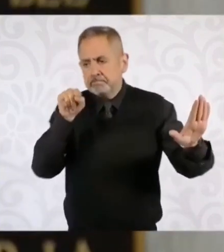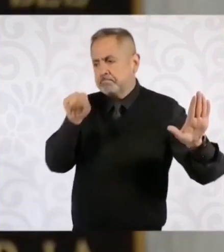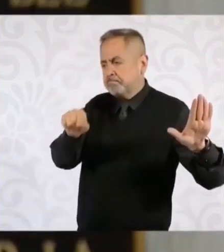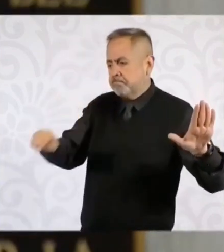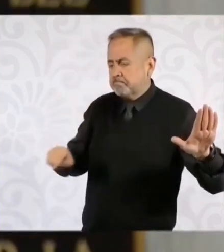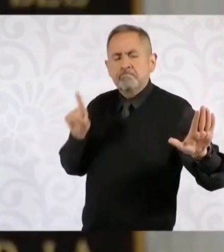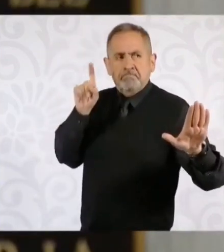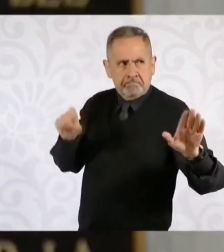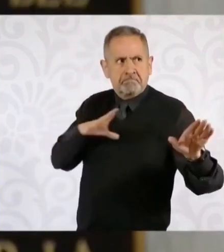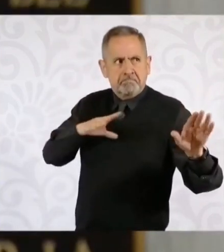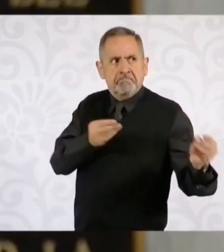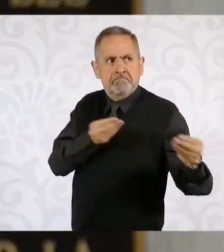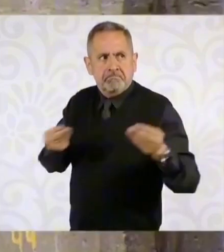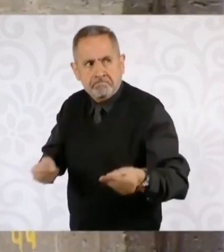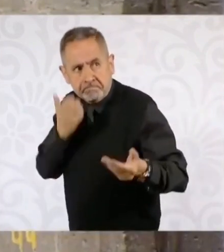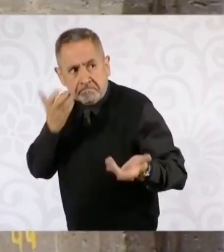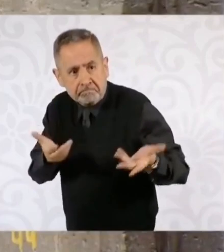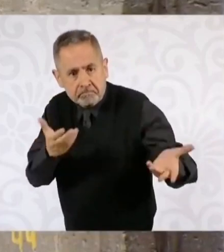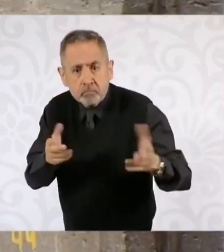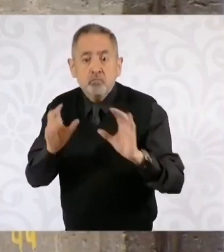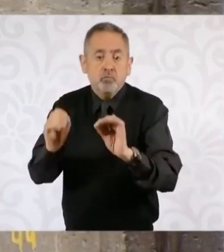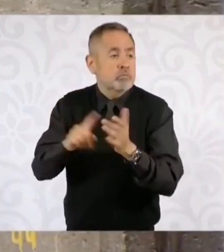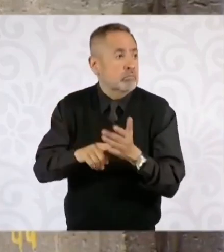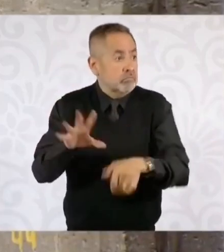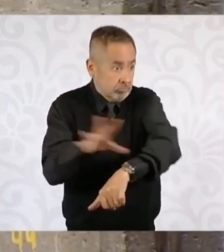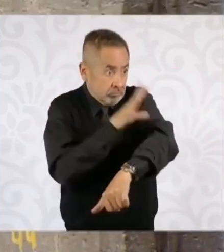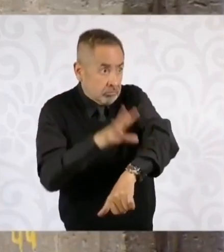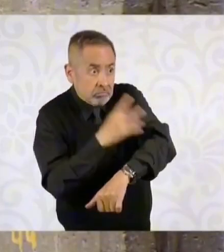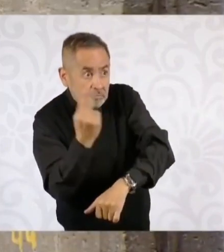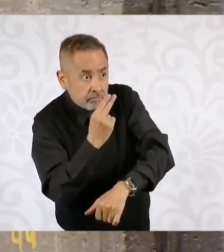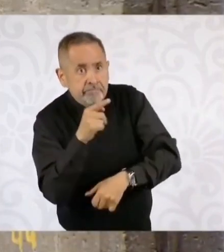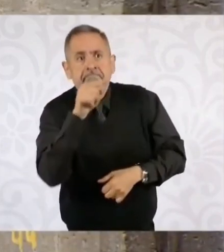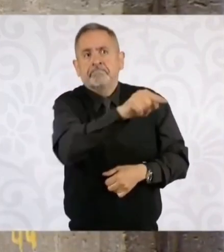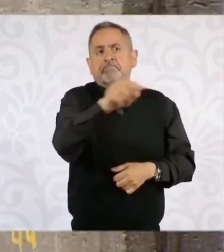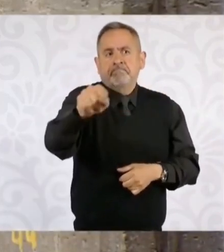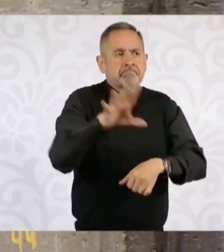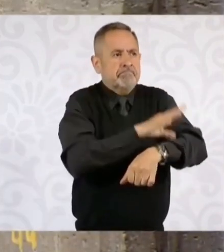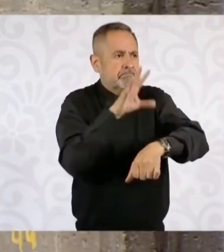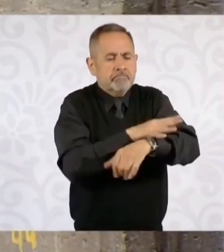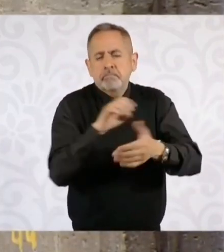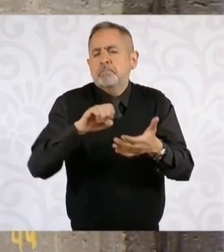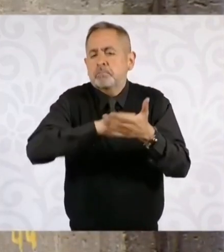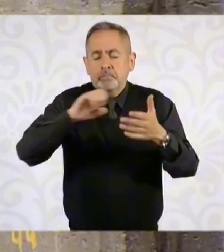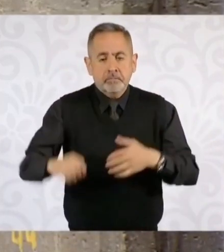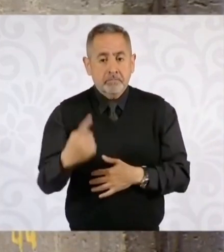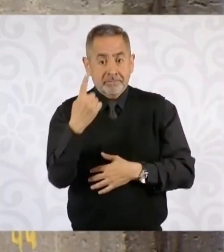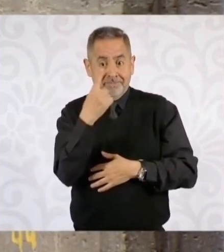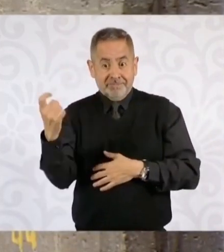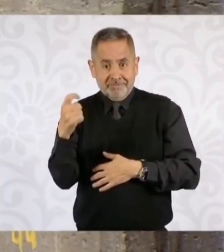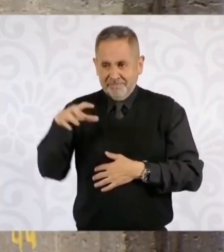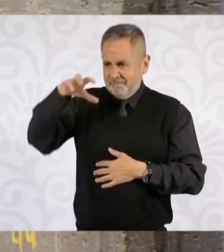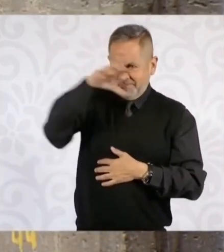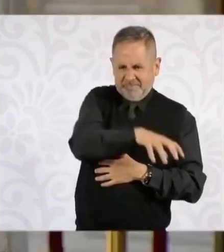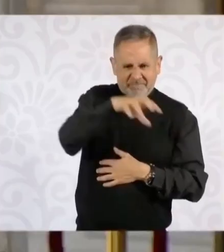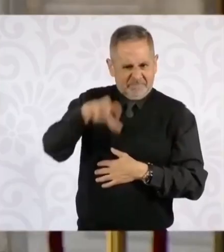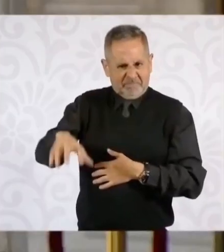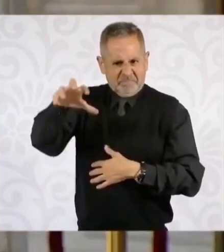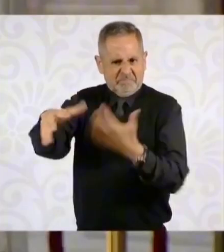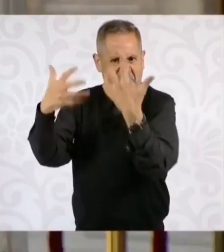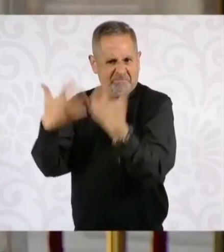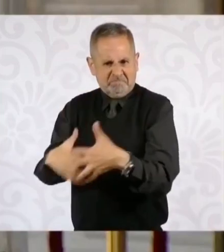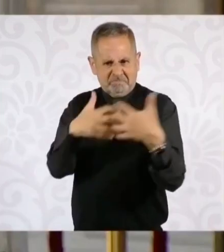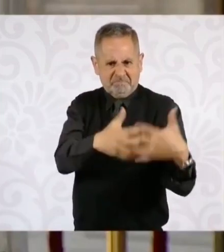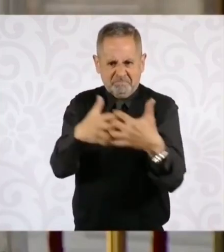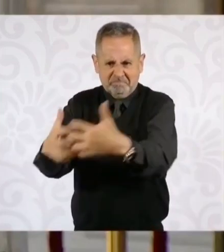energía, donde hay disponibilidad de energía. Los 100 parques industriales que queremos crear, que tengan